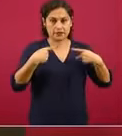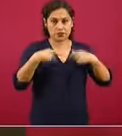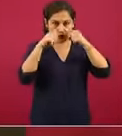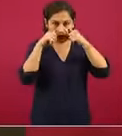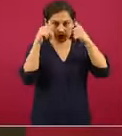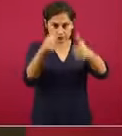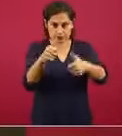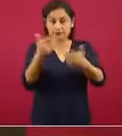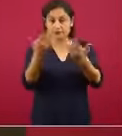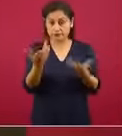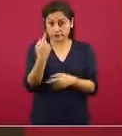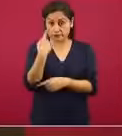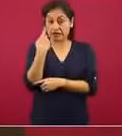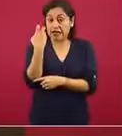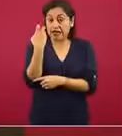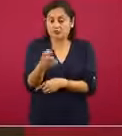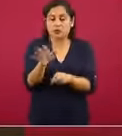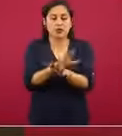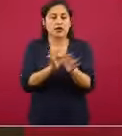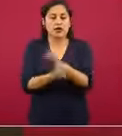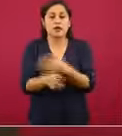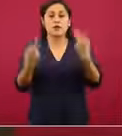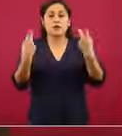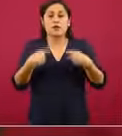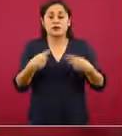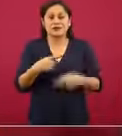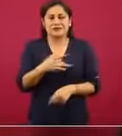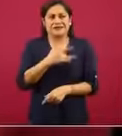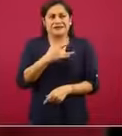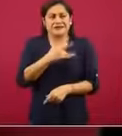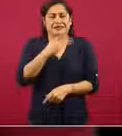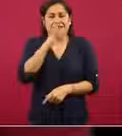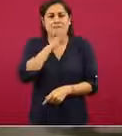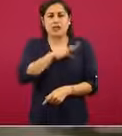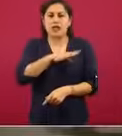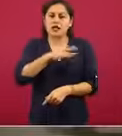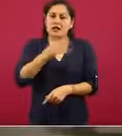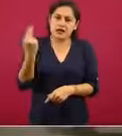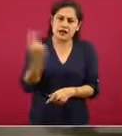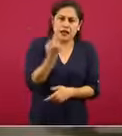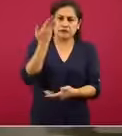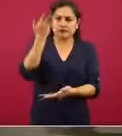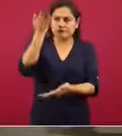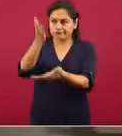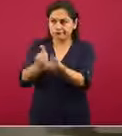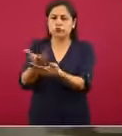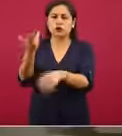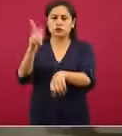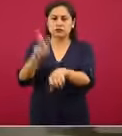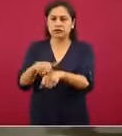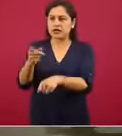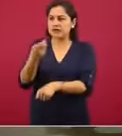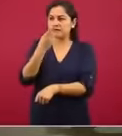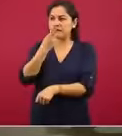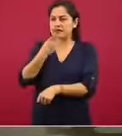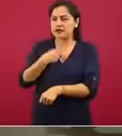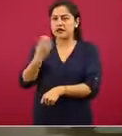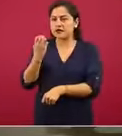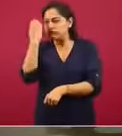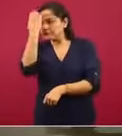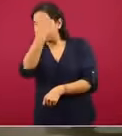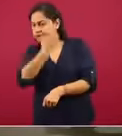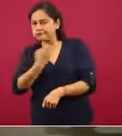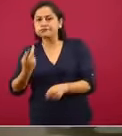precisamente es esto, cuando tienen síntomas, realmente hay que acudir, hay que acudir para una evaluación. ¿Por qué? Y tal vez esto,